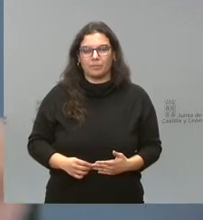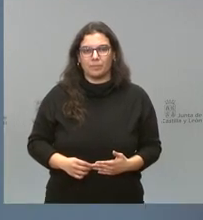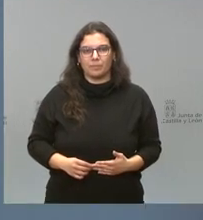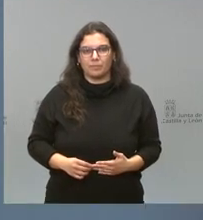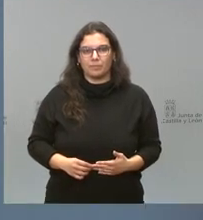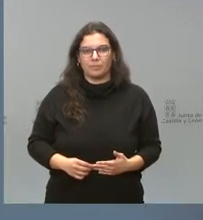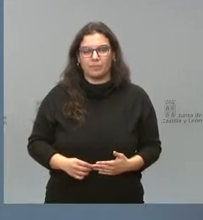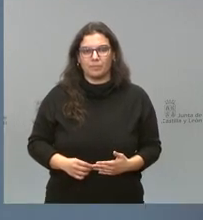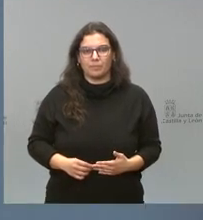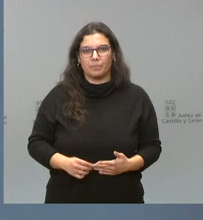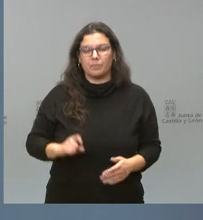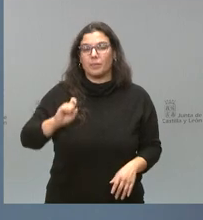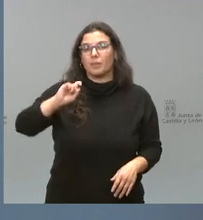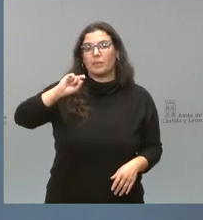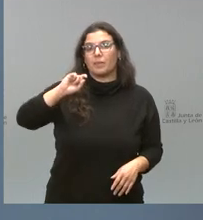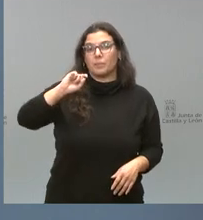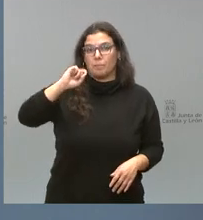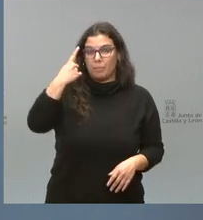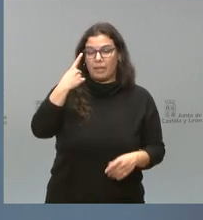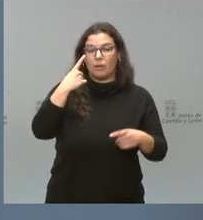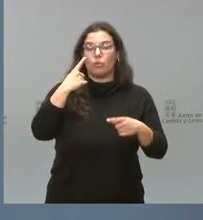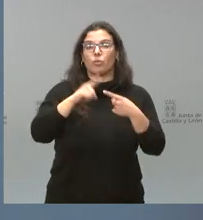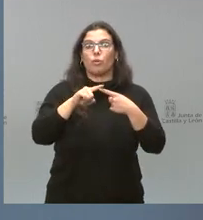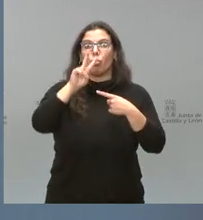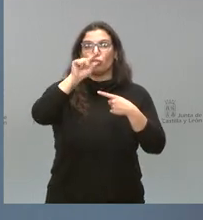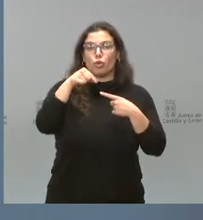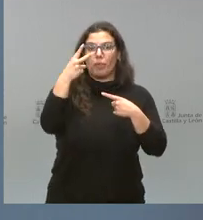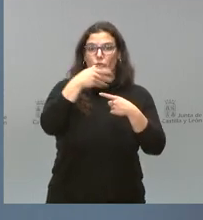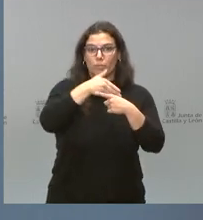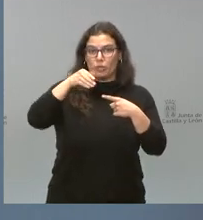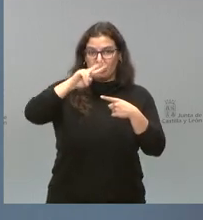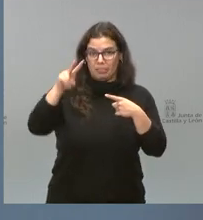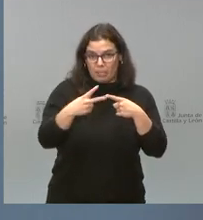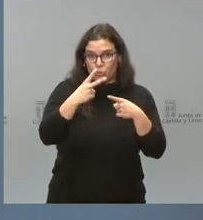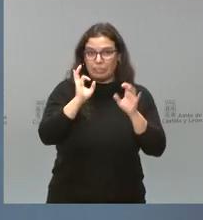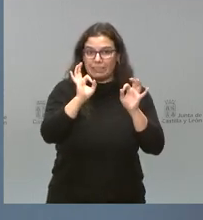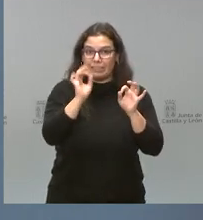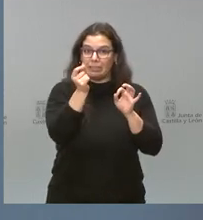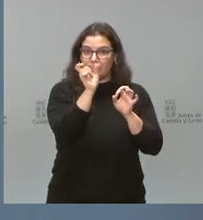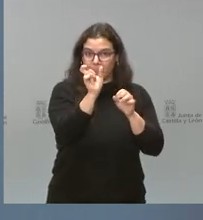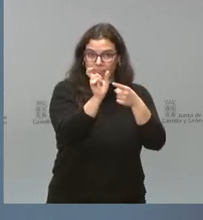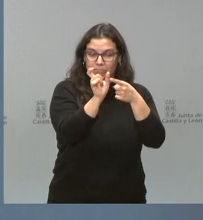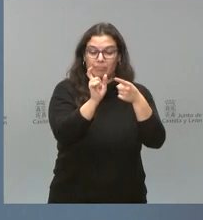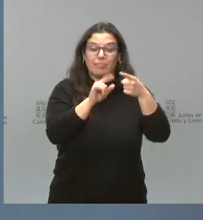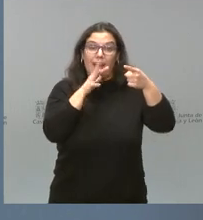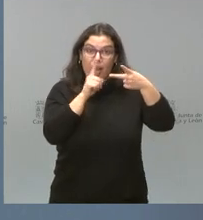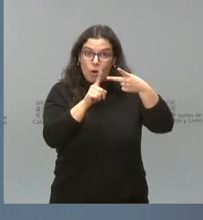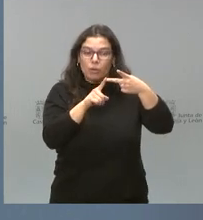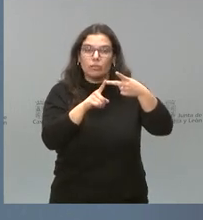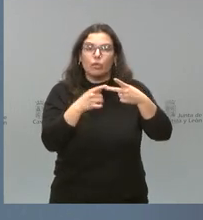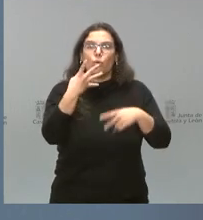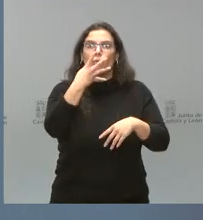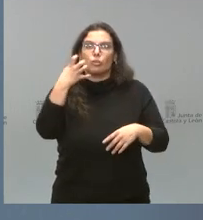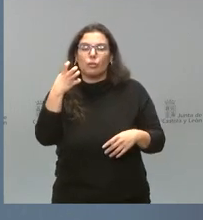En el primero de los casos fueron 2,2 millones de euros la cantidad de la que estamos hablando. En este caso, hablamos de